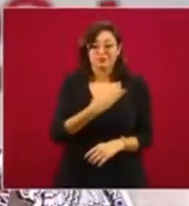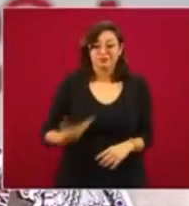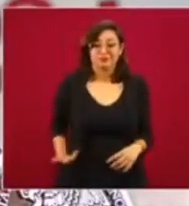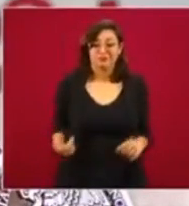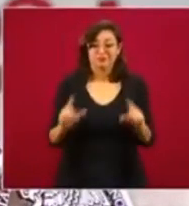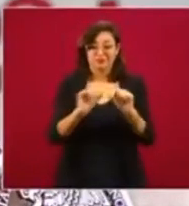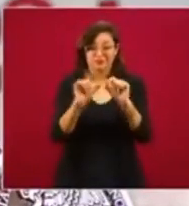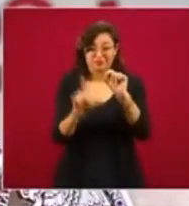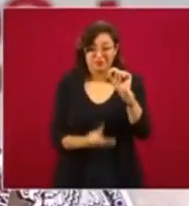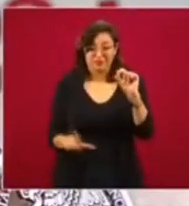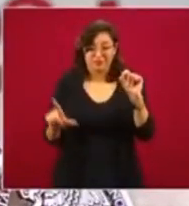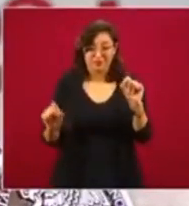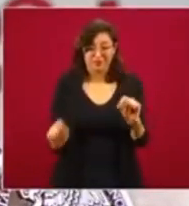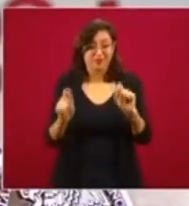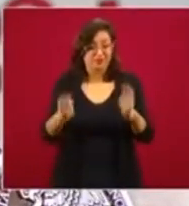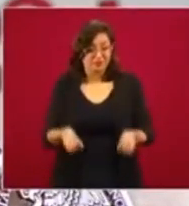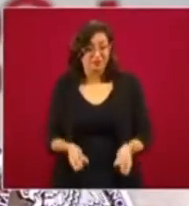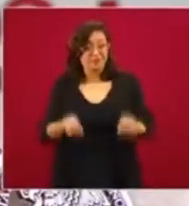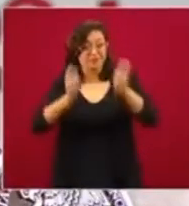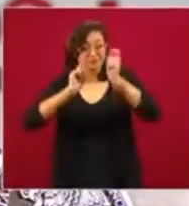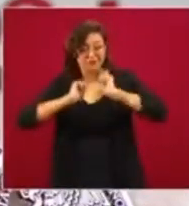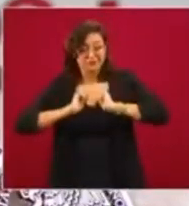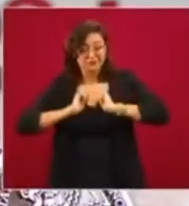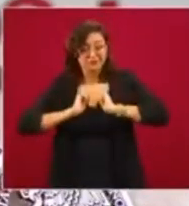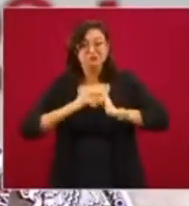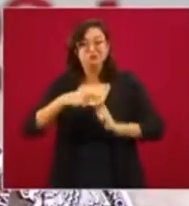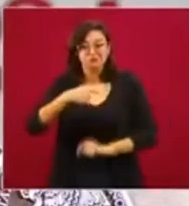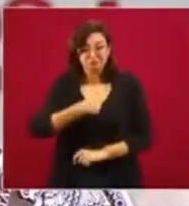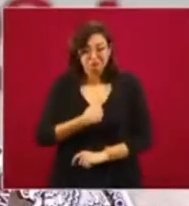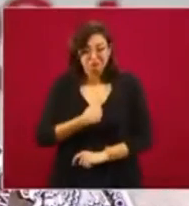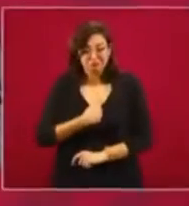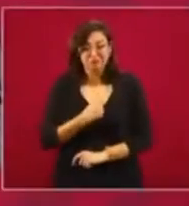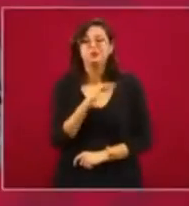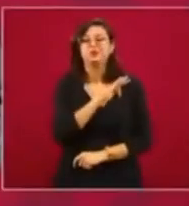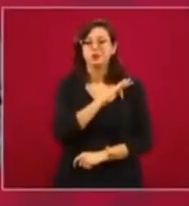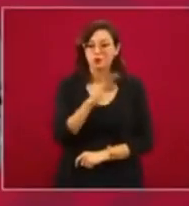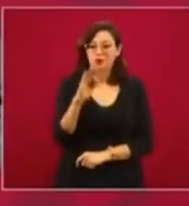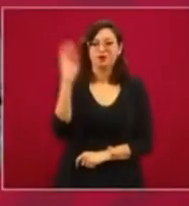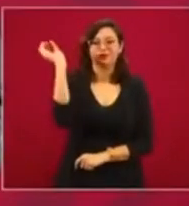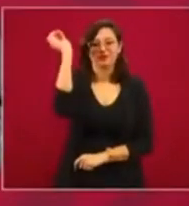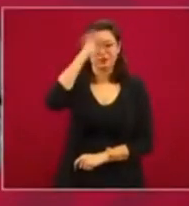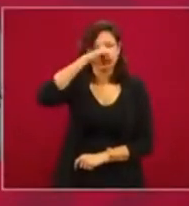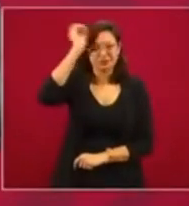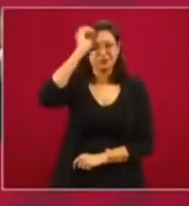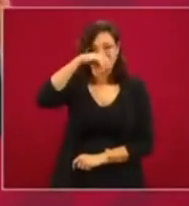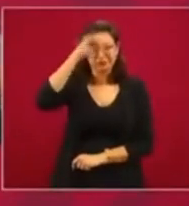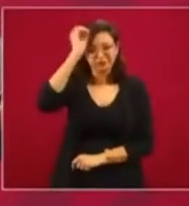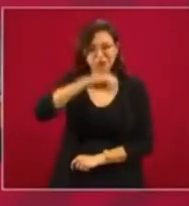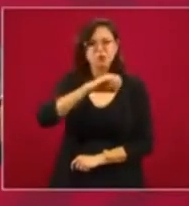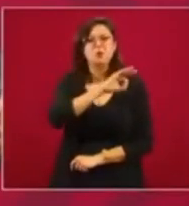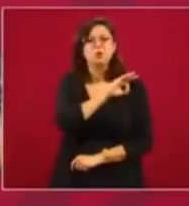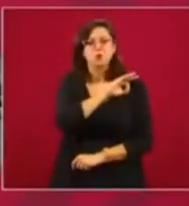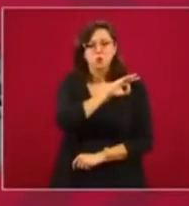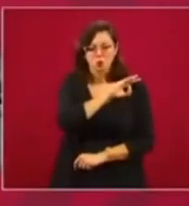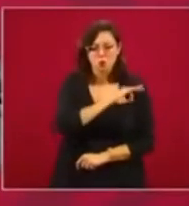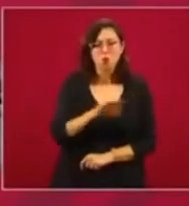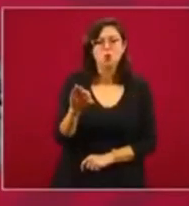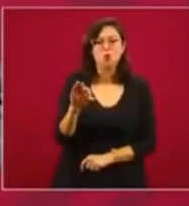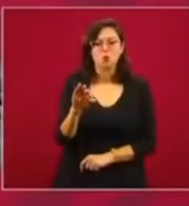puede opinar, puede ejercer